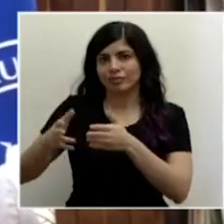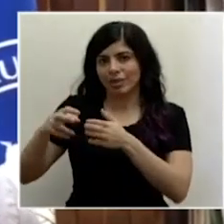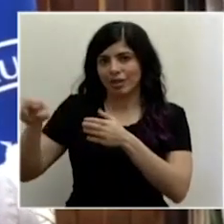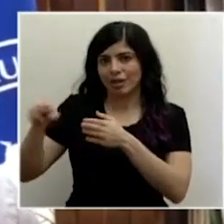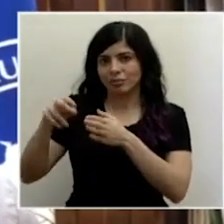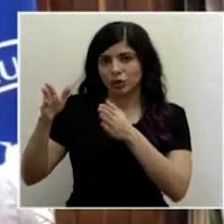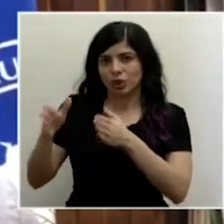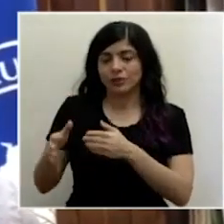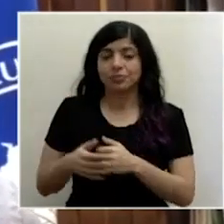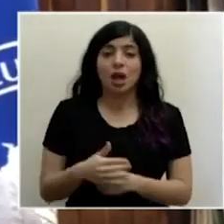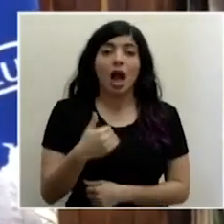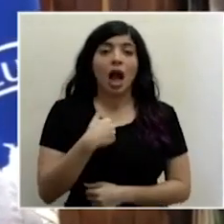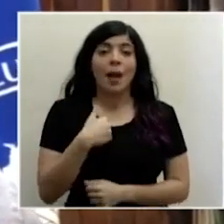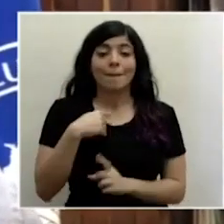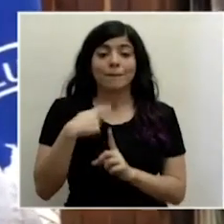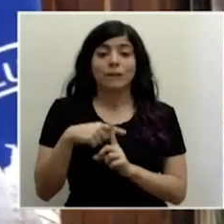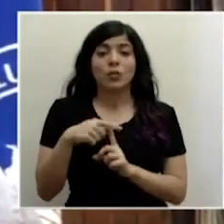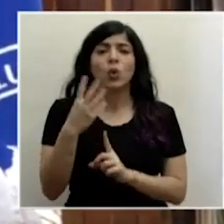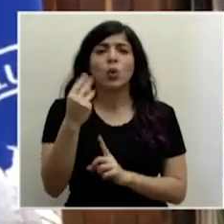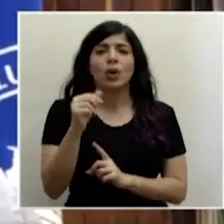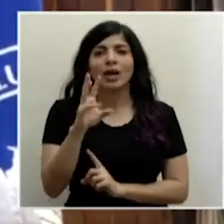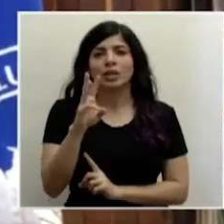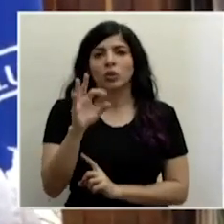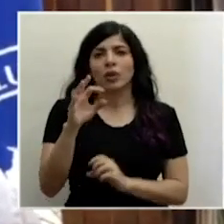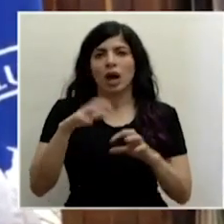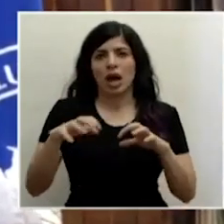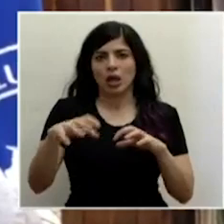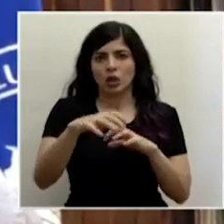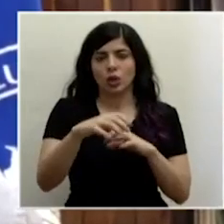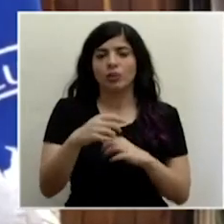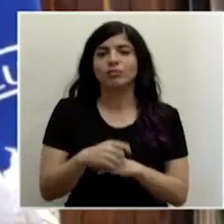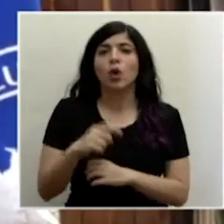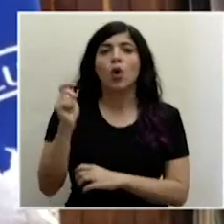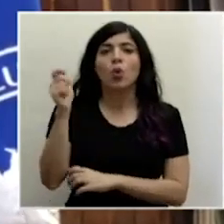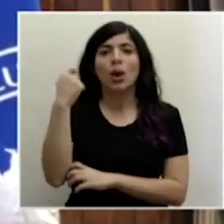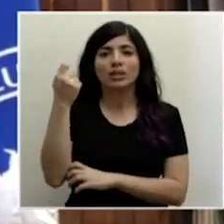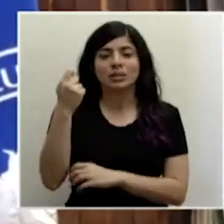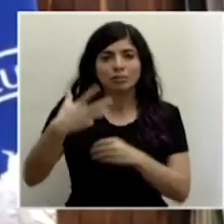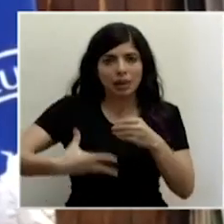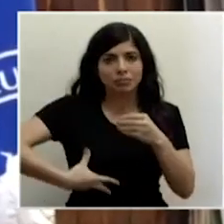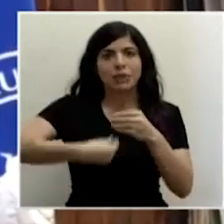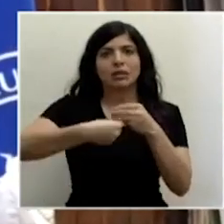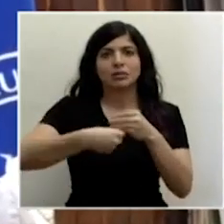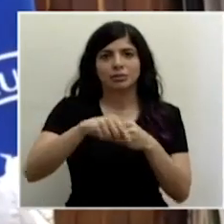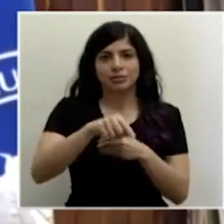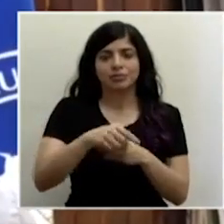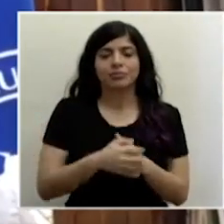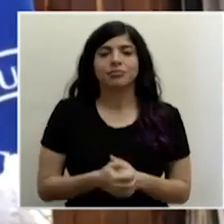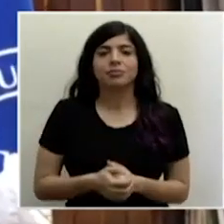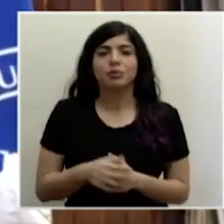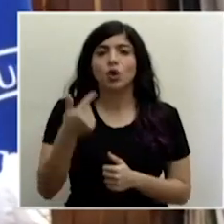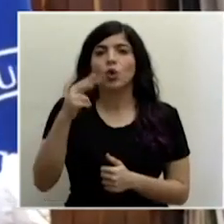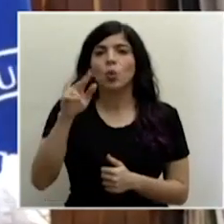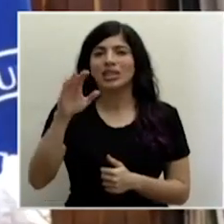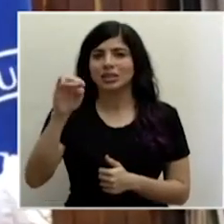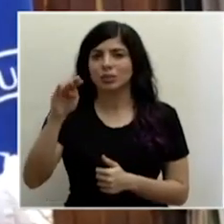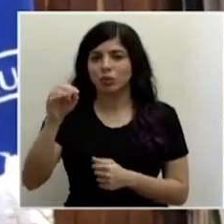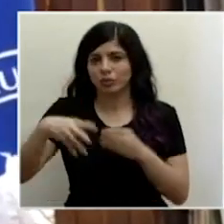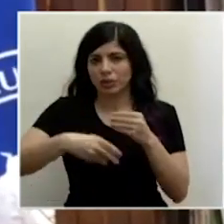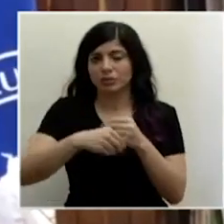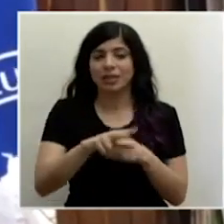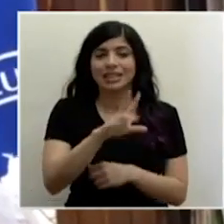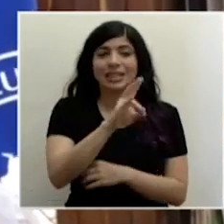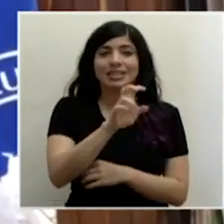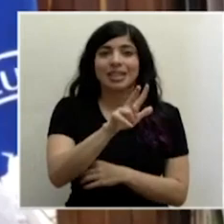contabilizan casos positivos en 69 cantones. Se suma Guasimo a esta lista. Por edad tenemos 744 adultos,